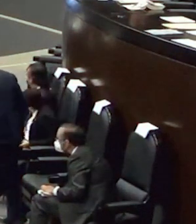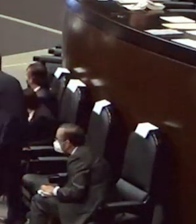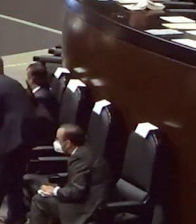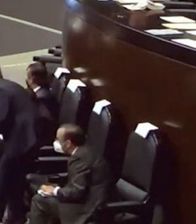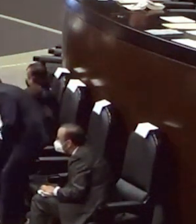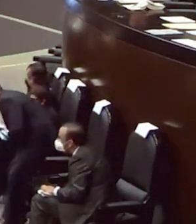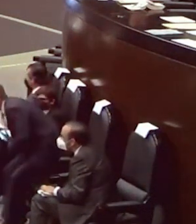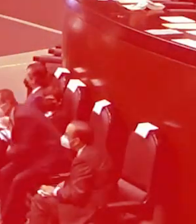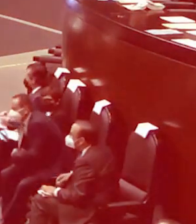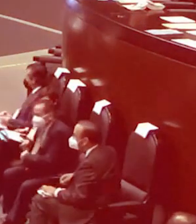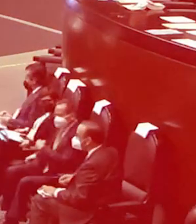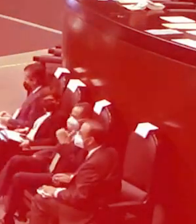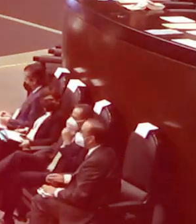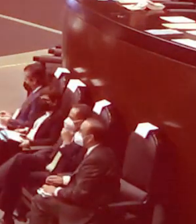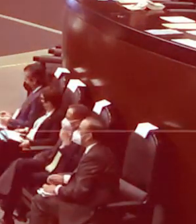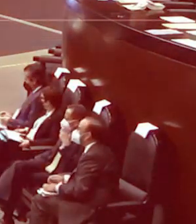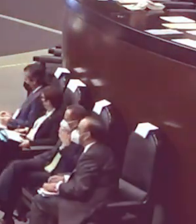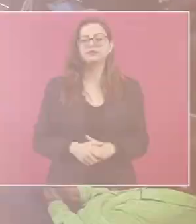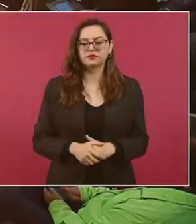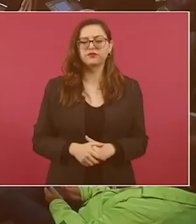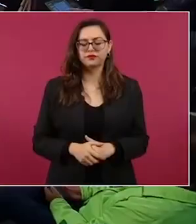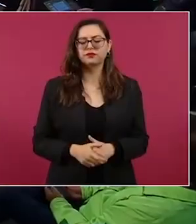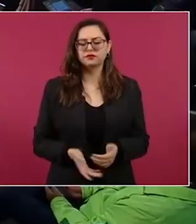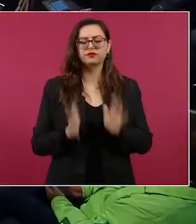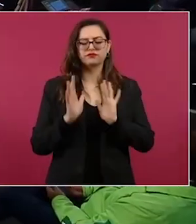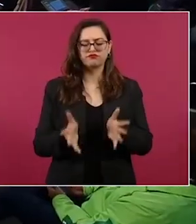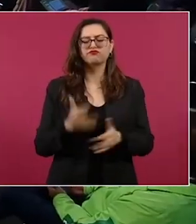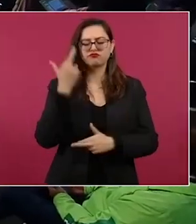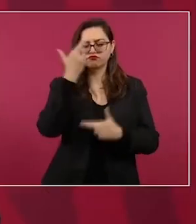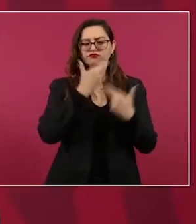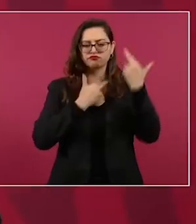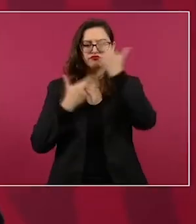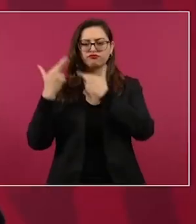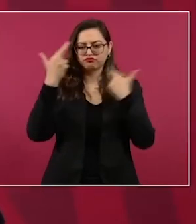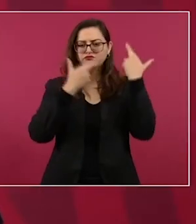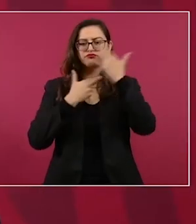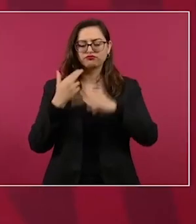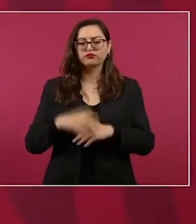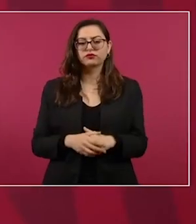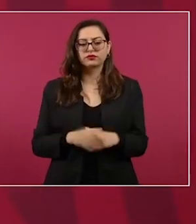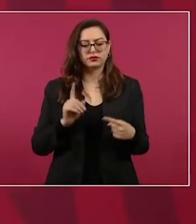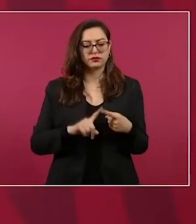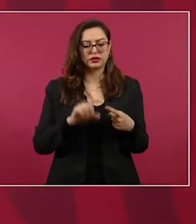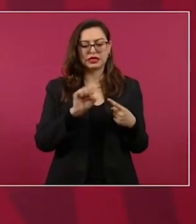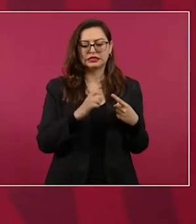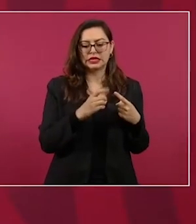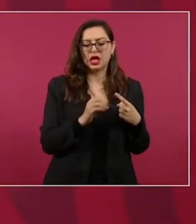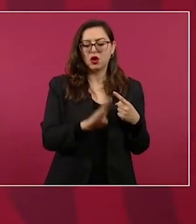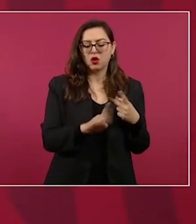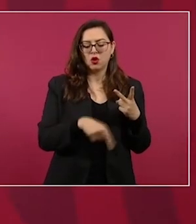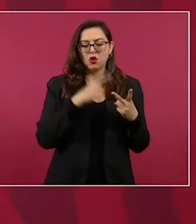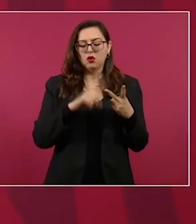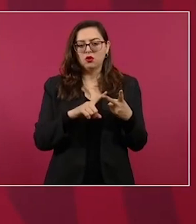discutidas hasta el próximo año en el Senado de la República. Me comentaban, tanto el secretario de Gobernación como la